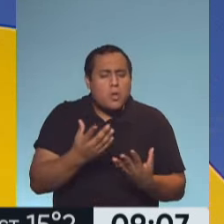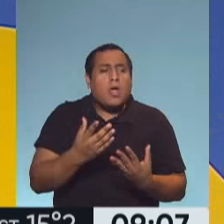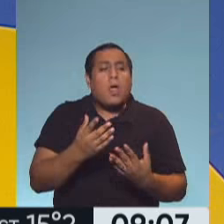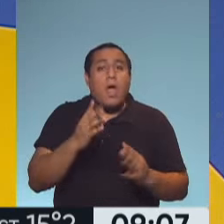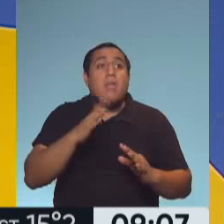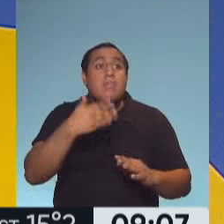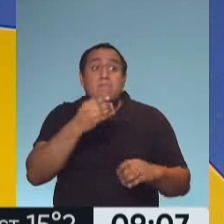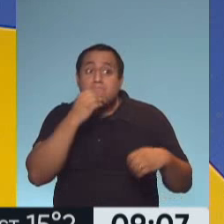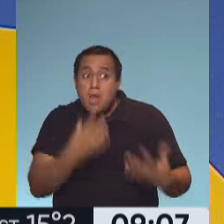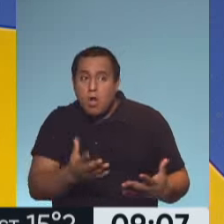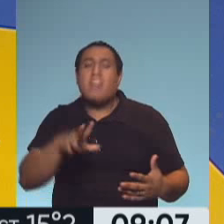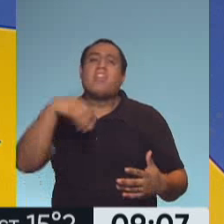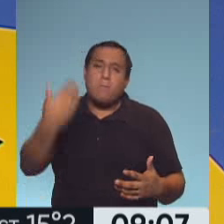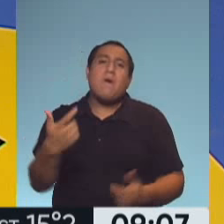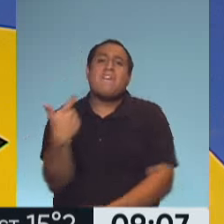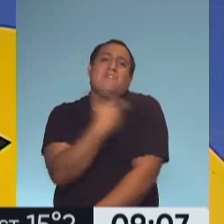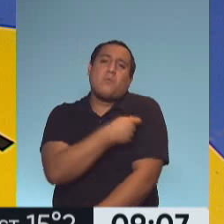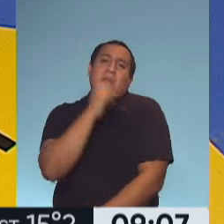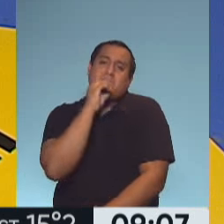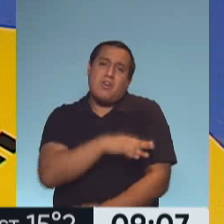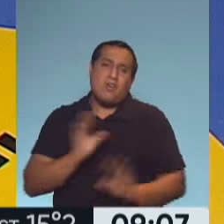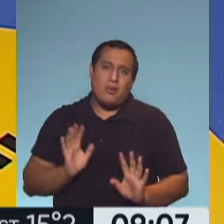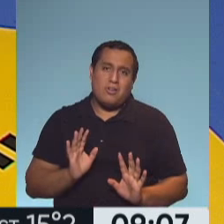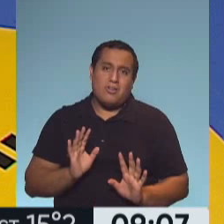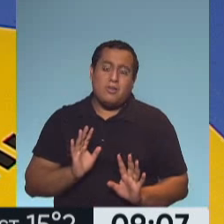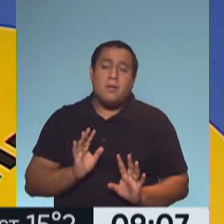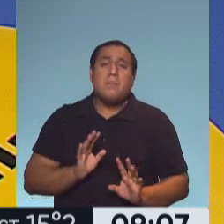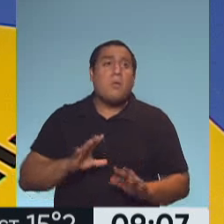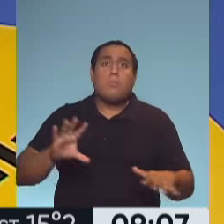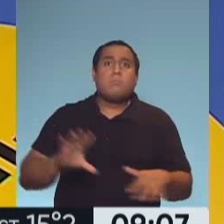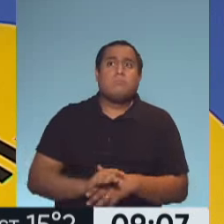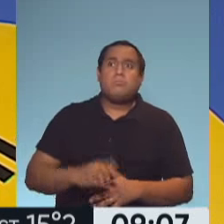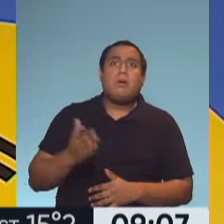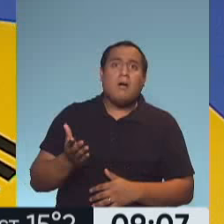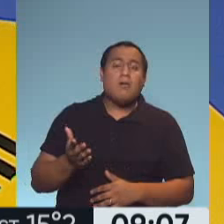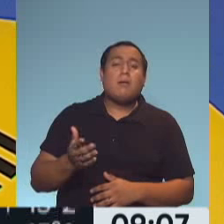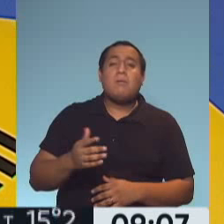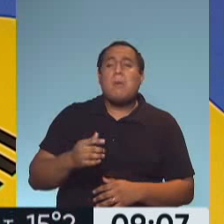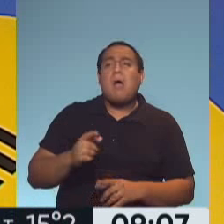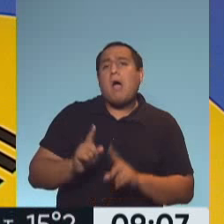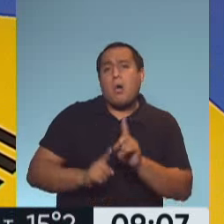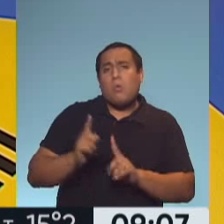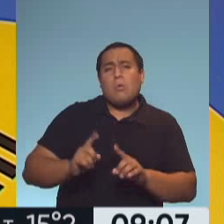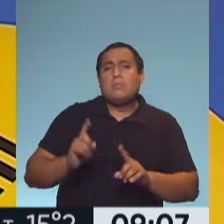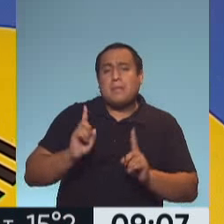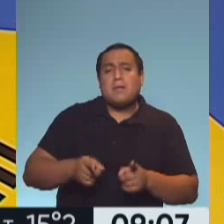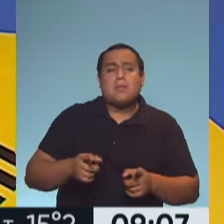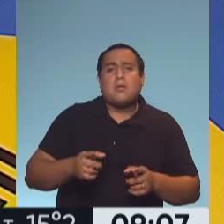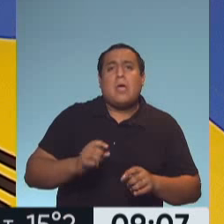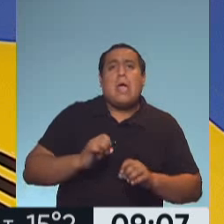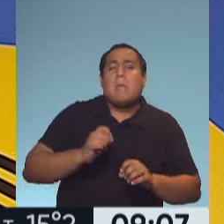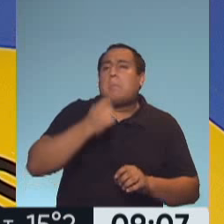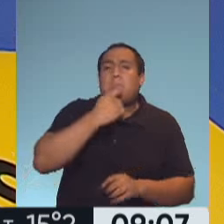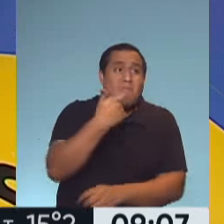recién se vacune, ¿no? En este caso particular y como en cualquier caso grave que pase después de estar